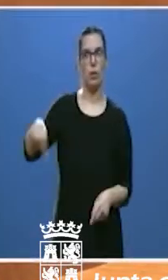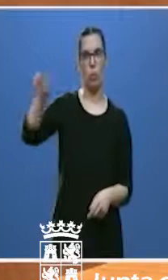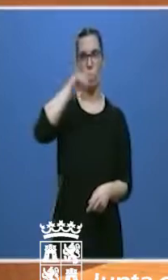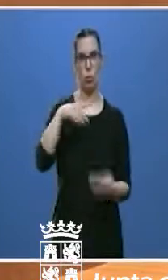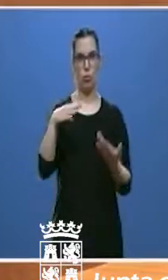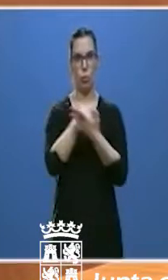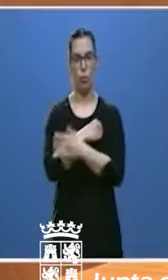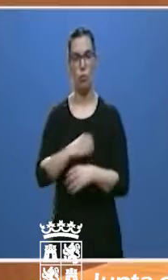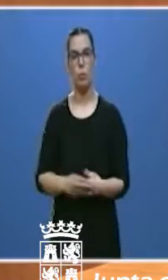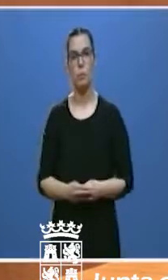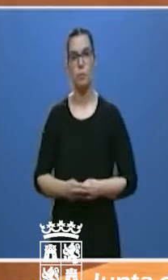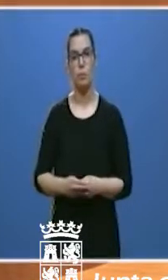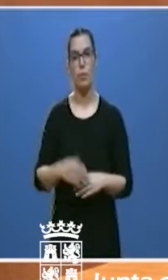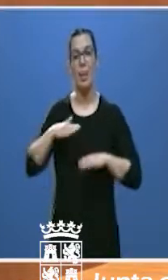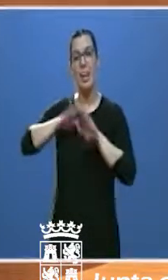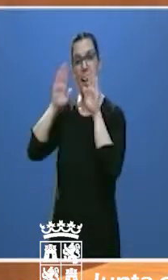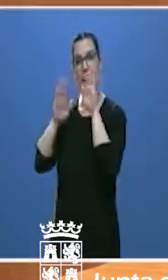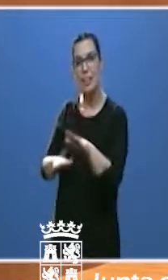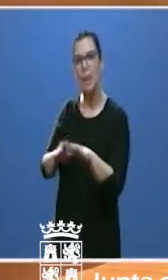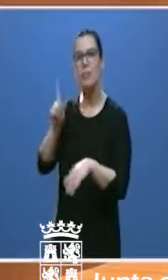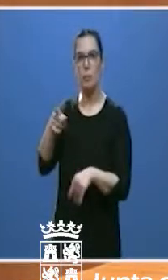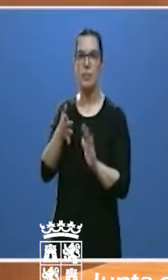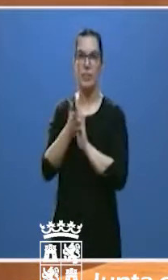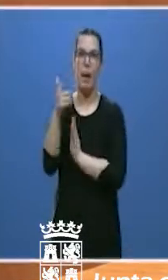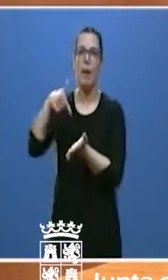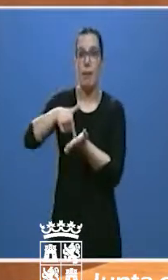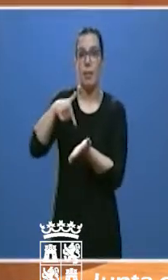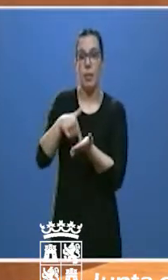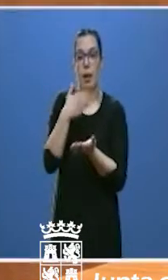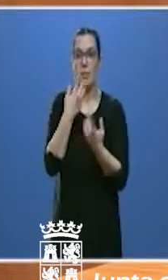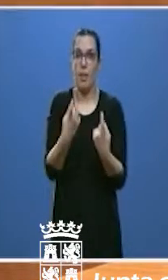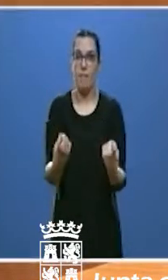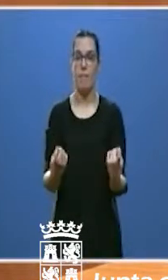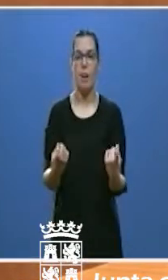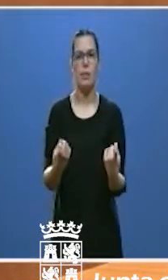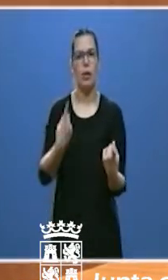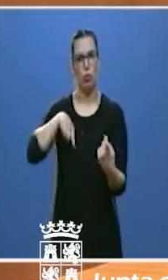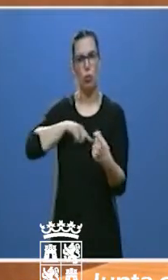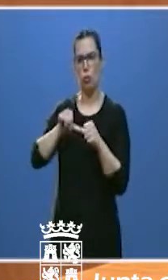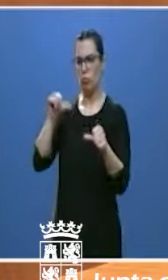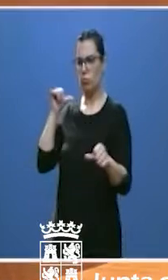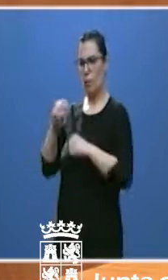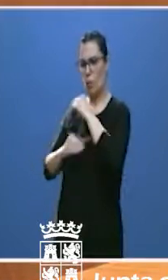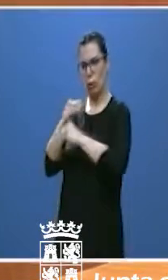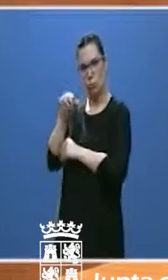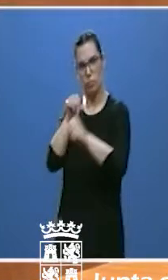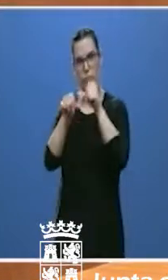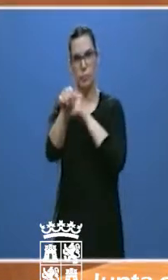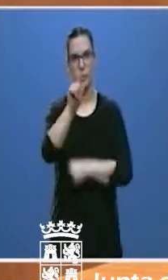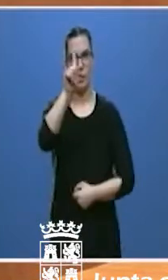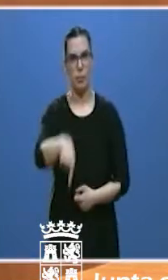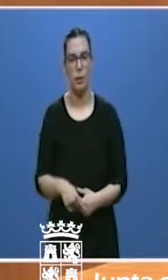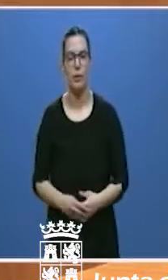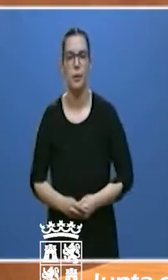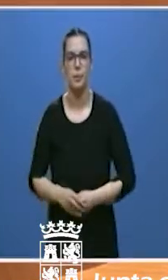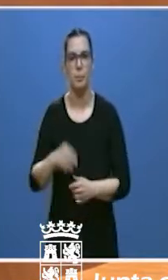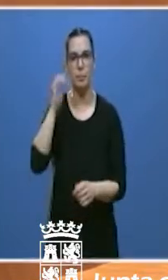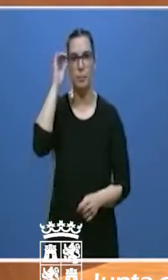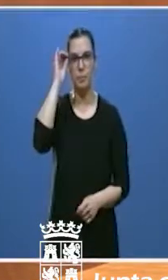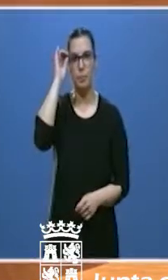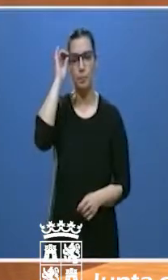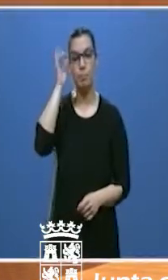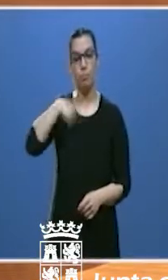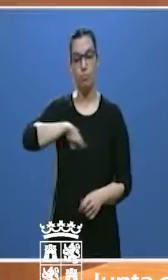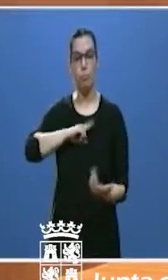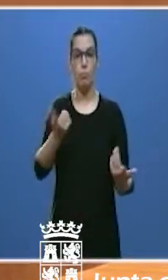Lealtad también es reivindicar lo necesario. Así lo hemos hecho y así lo seguiremos haciendo. Desde nuestro conocimiento de